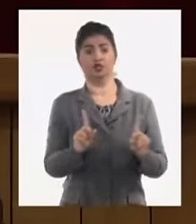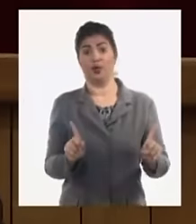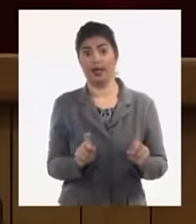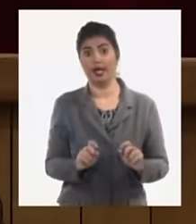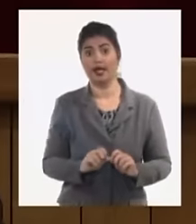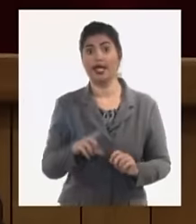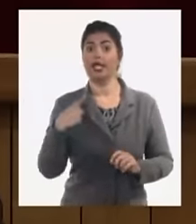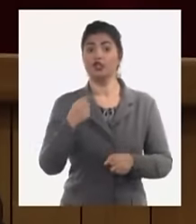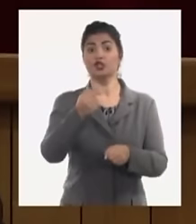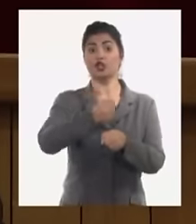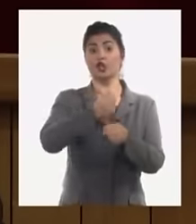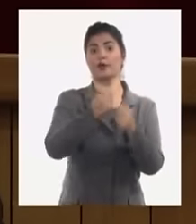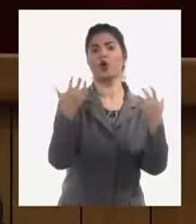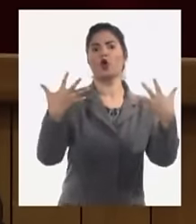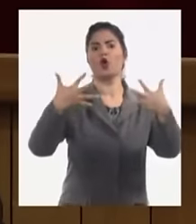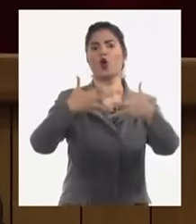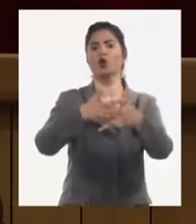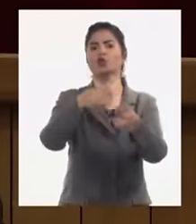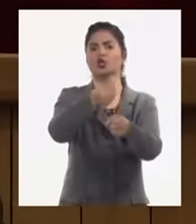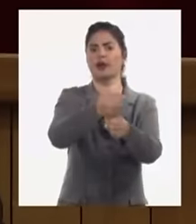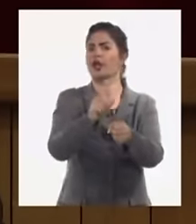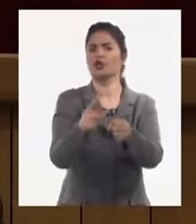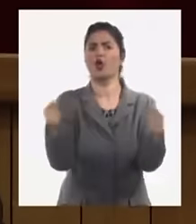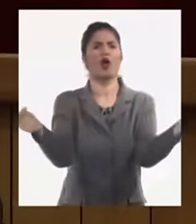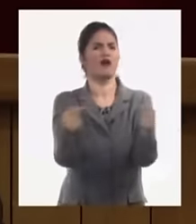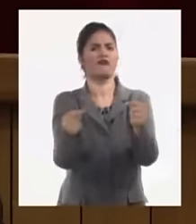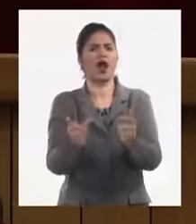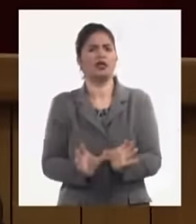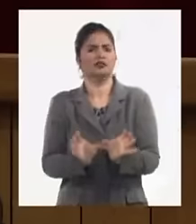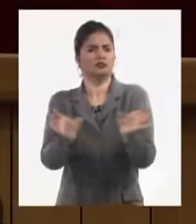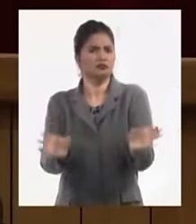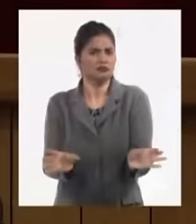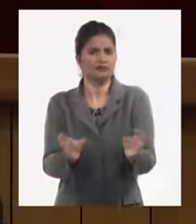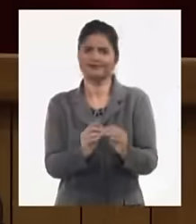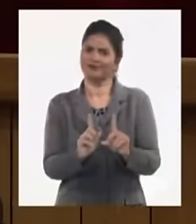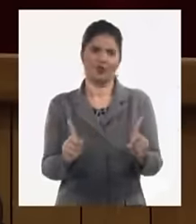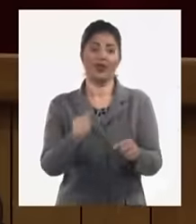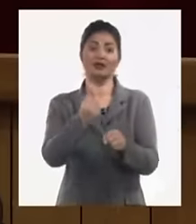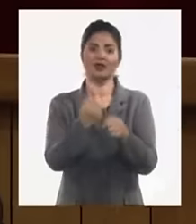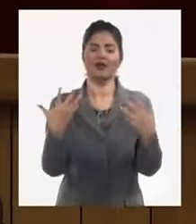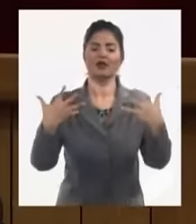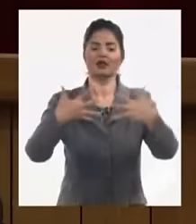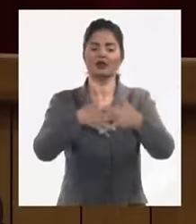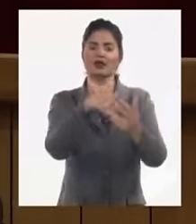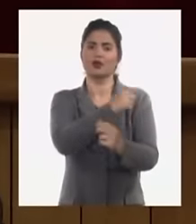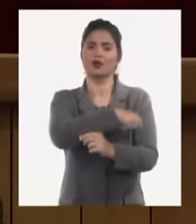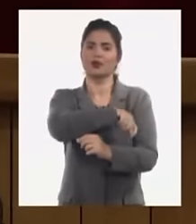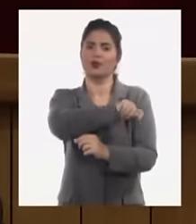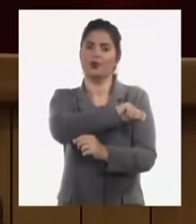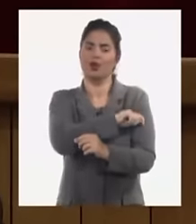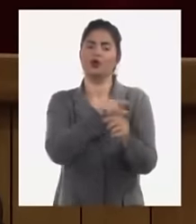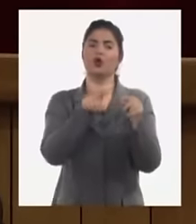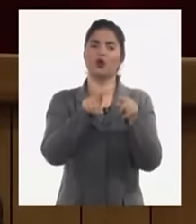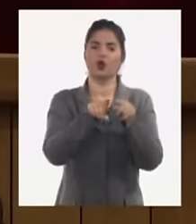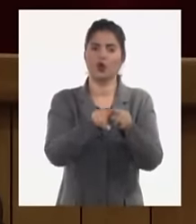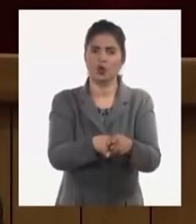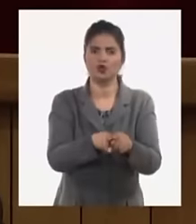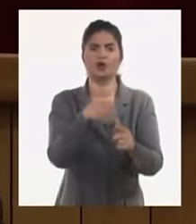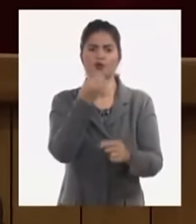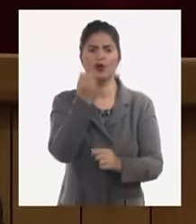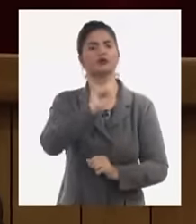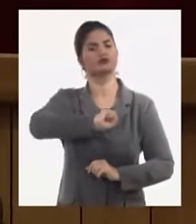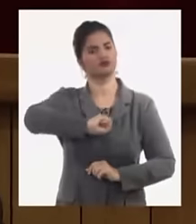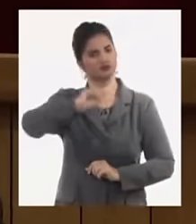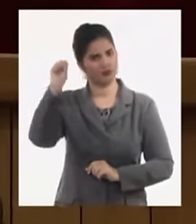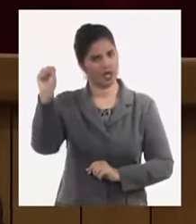y estableceremos normas para que por lo menos haya una declaración de cuál es el origen de esos fondos condicionar